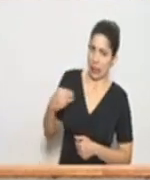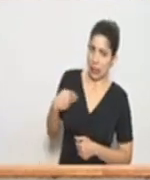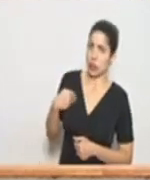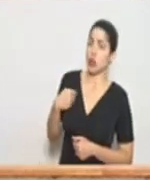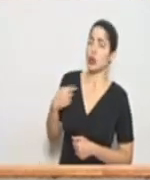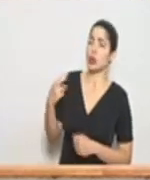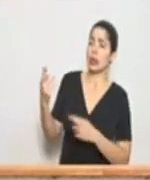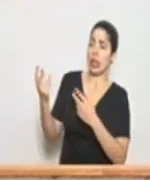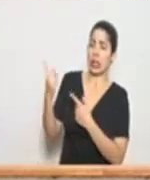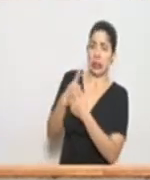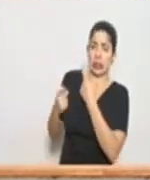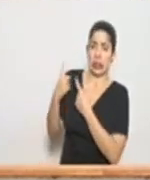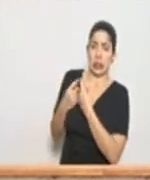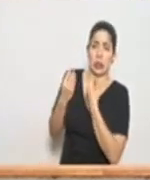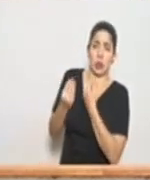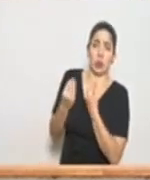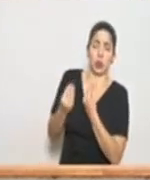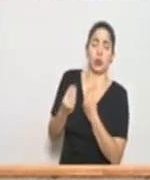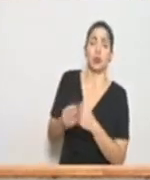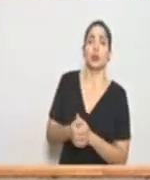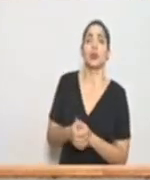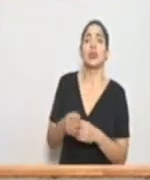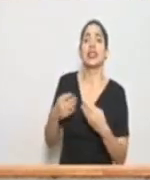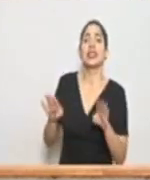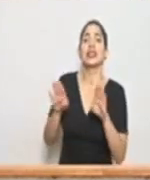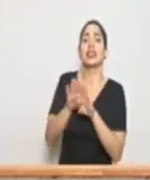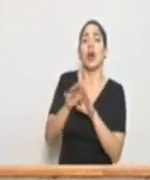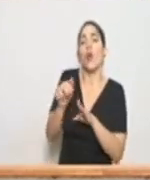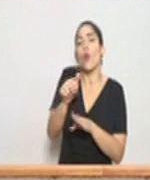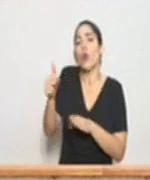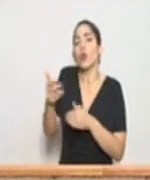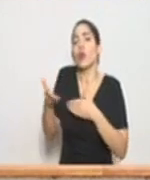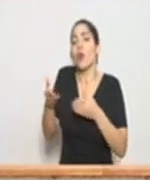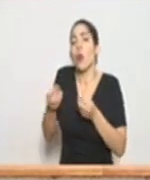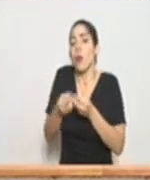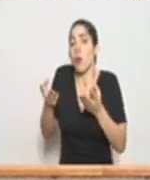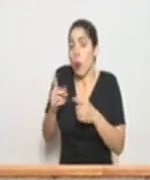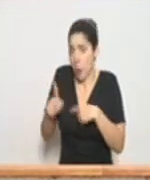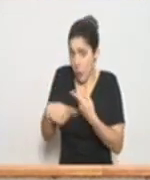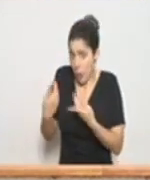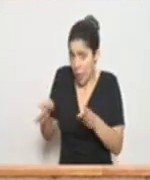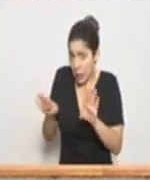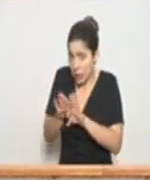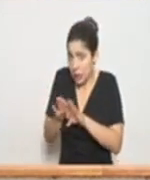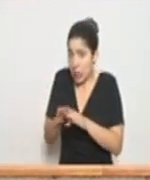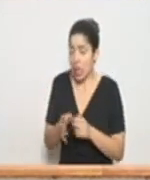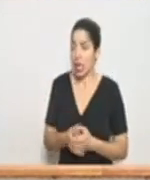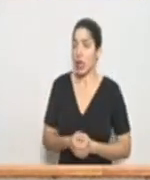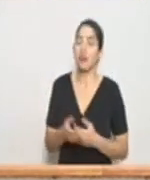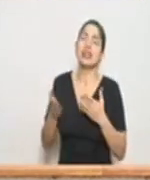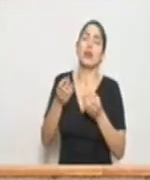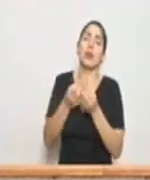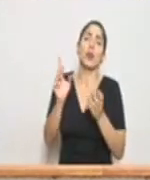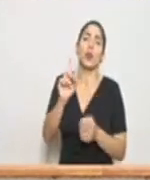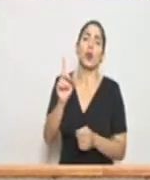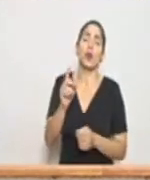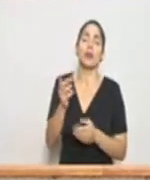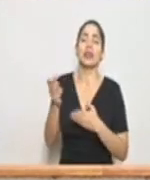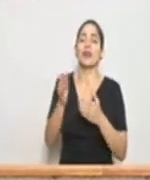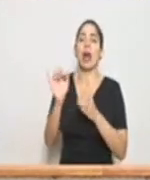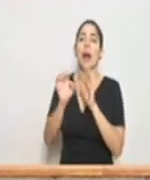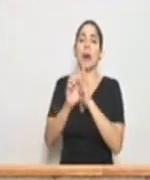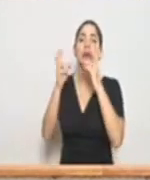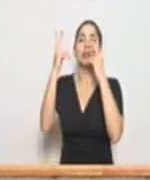insisten sobre el cierre de otros servicios públicos, bueno, servicios públicos no, servicios como